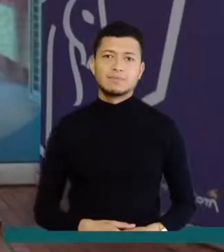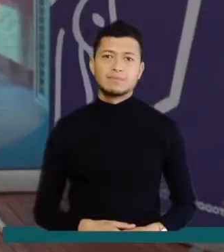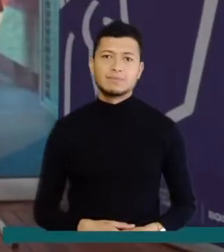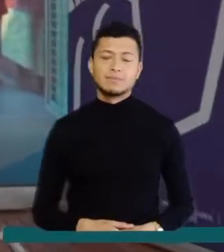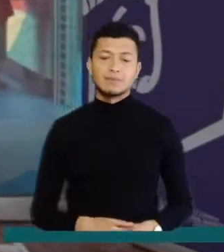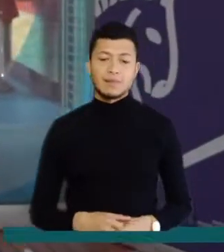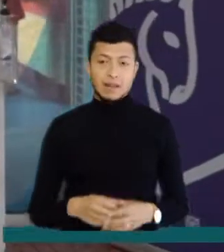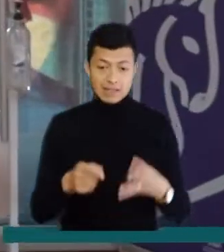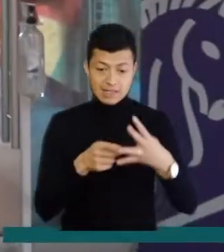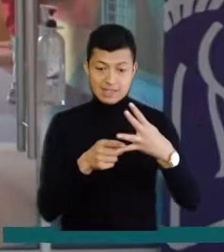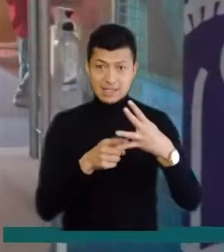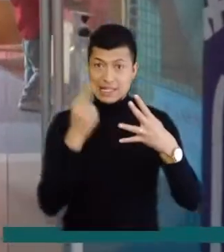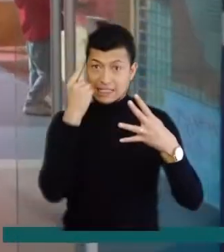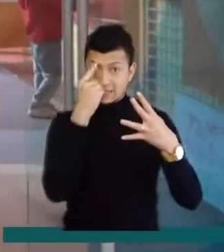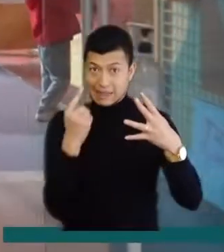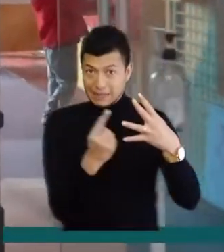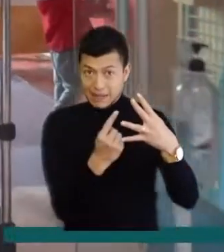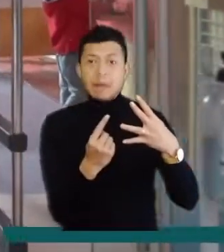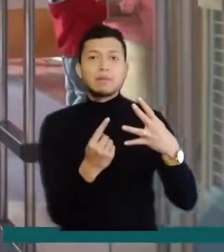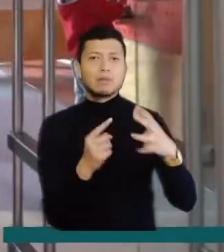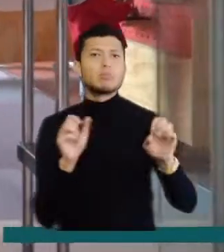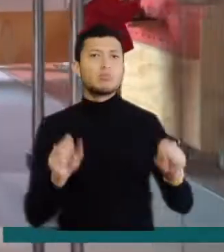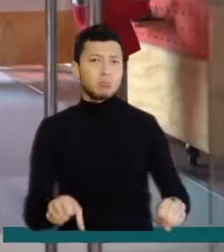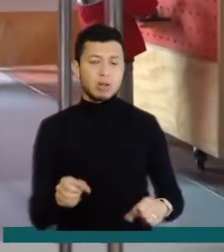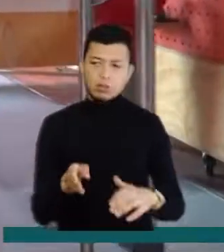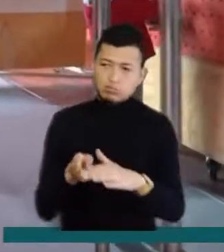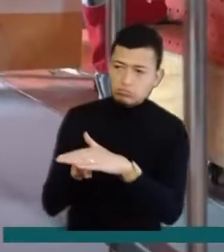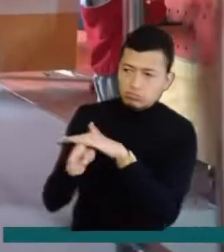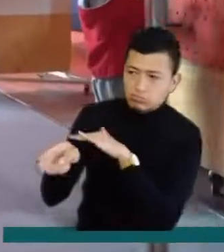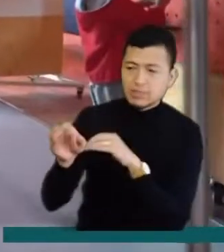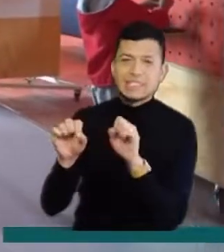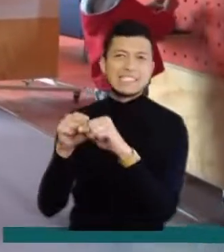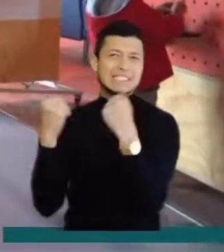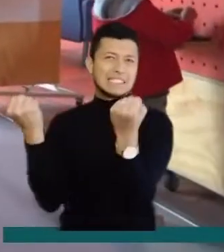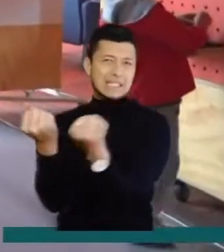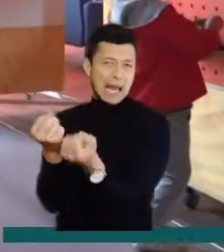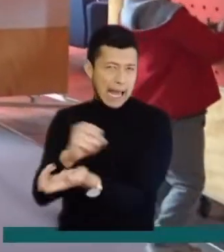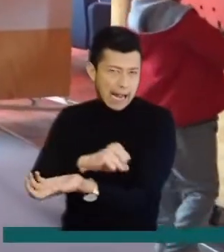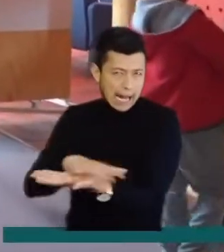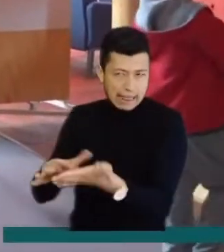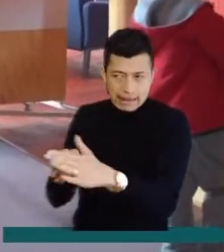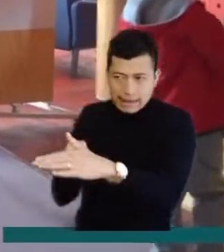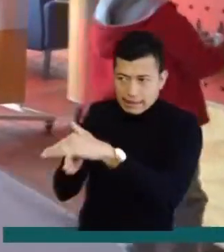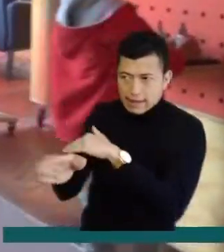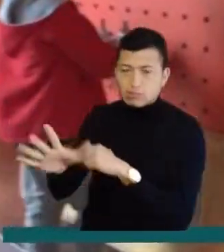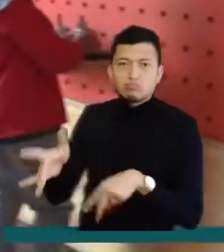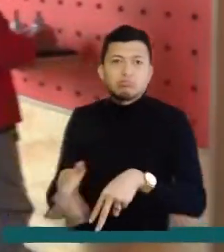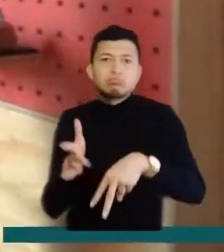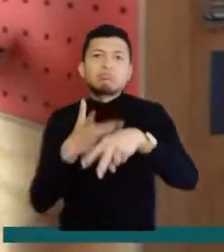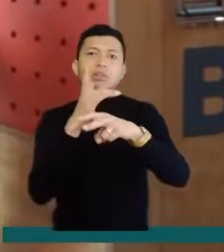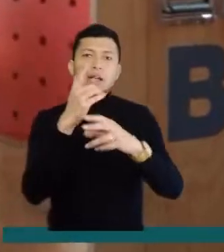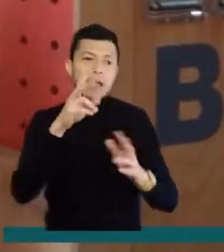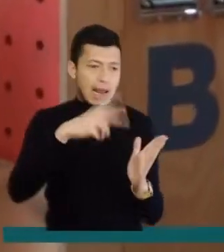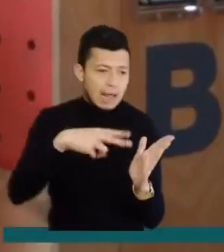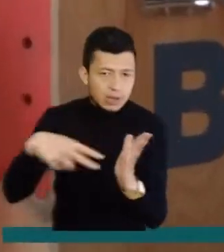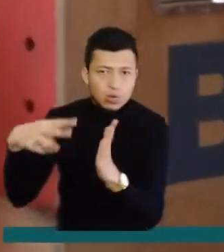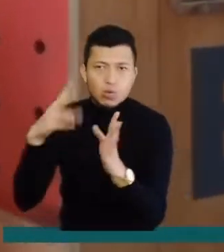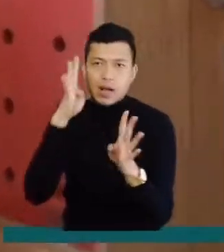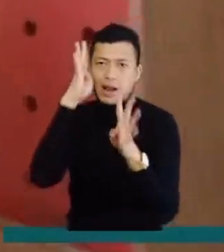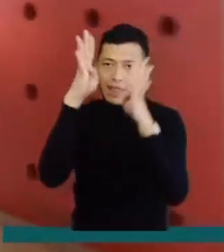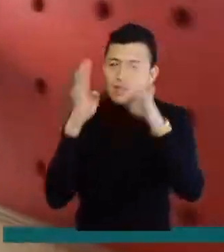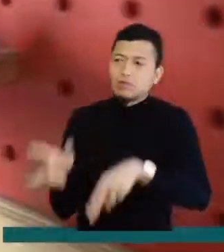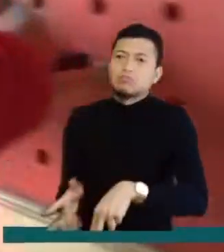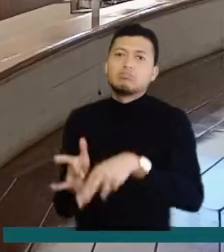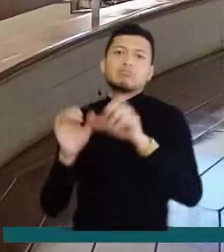Llega el fin de mes de septiembre, pero aún hay tiempo para disfrutar de la Sala LAPCO, un espacio gratuito para promover la lectura y estimular tu